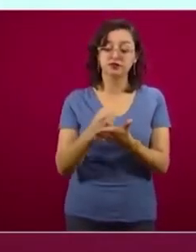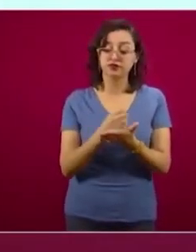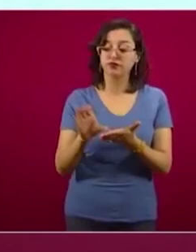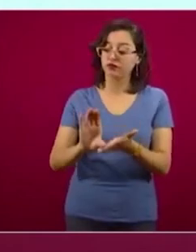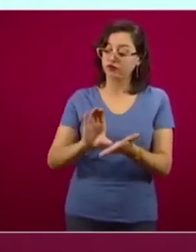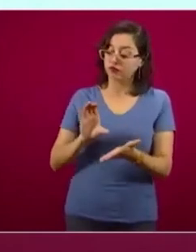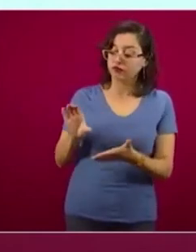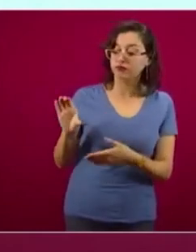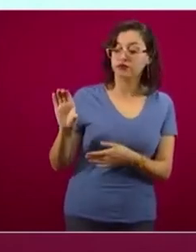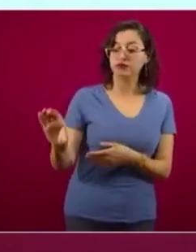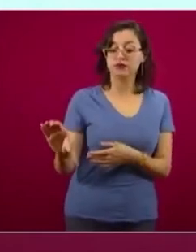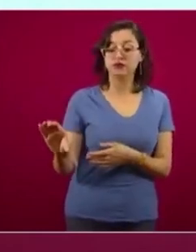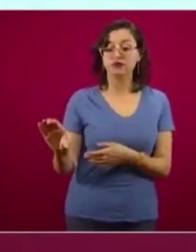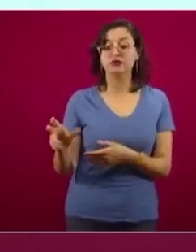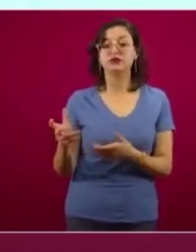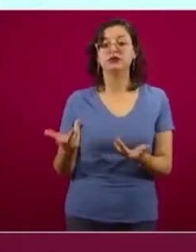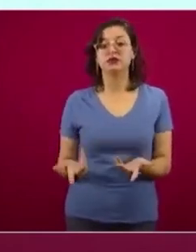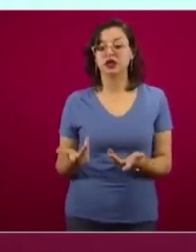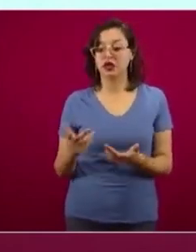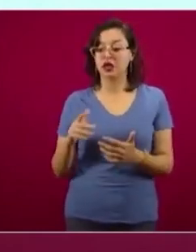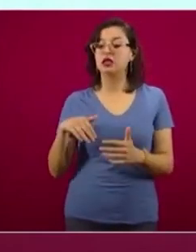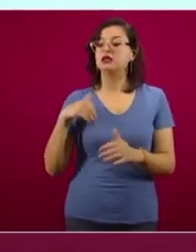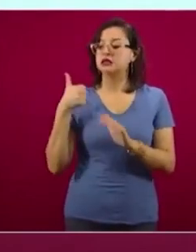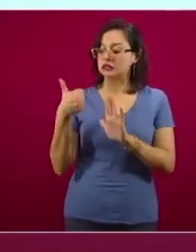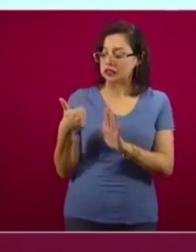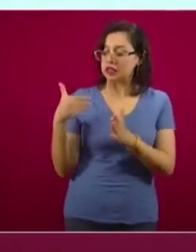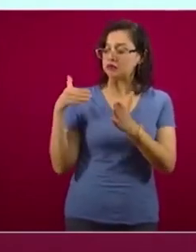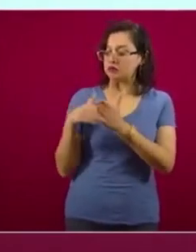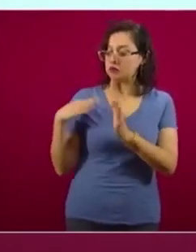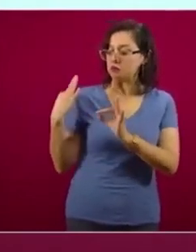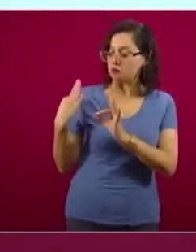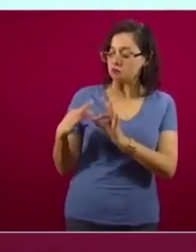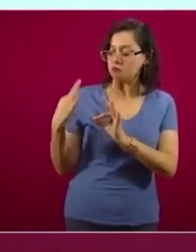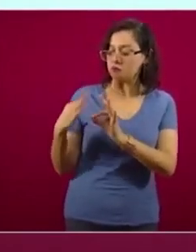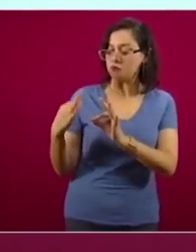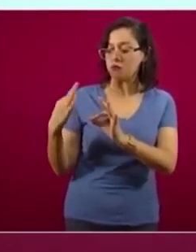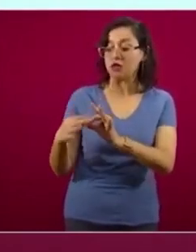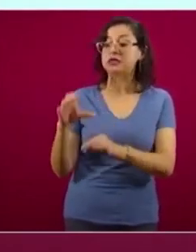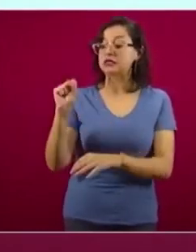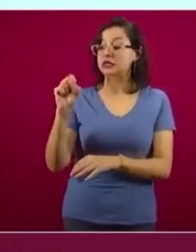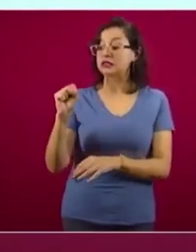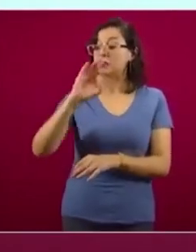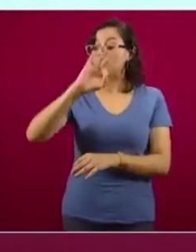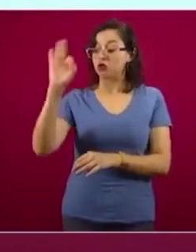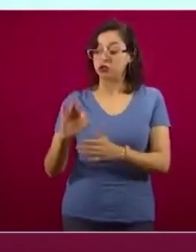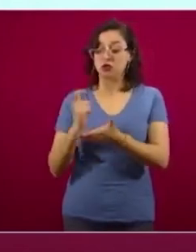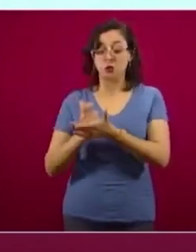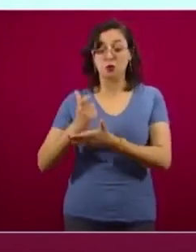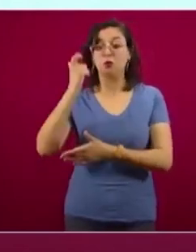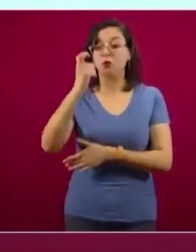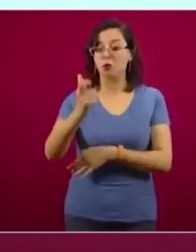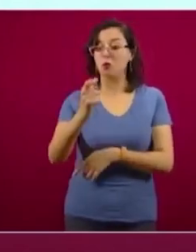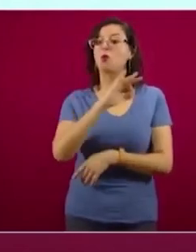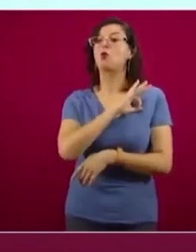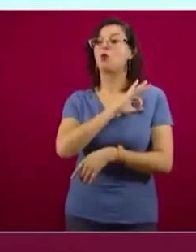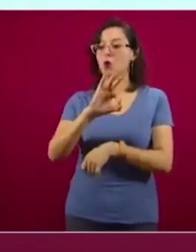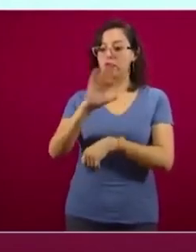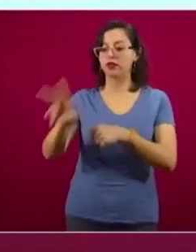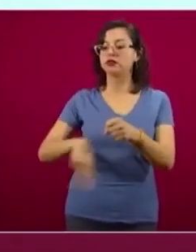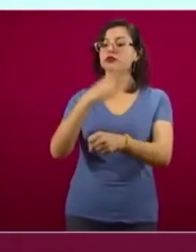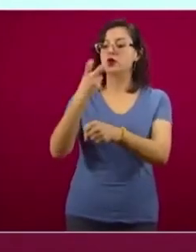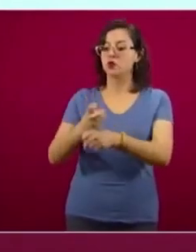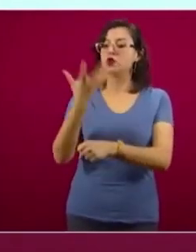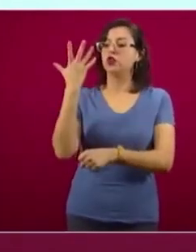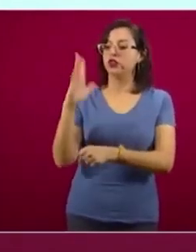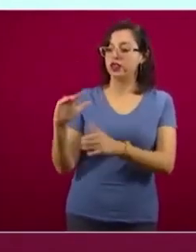estaban en el de seis mil y van bien en tiempo y forma, ya llevan más de un 60 por ciento de pago, se les va a ofrecer ahorita el de diez mil